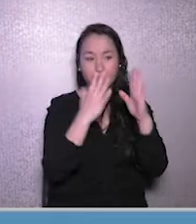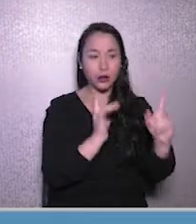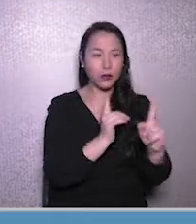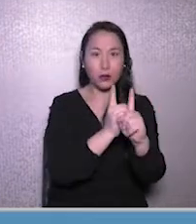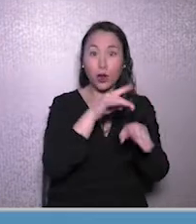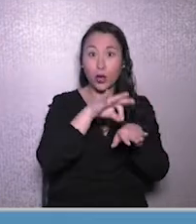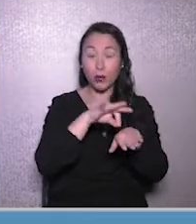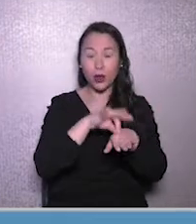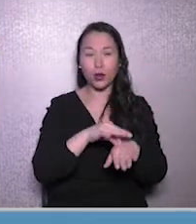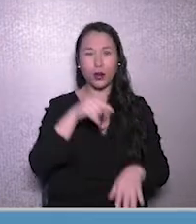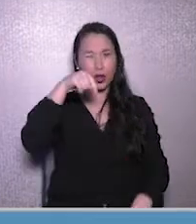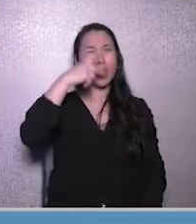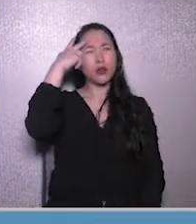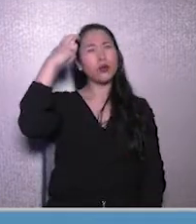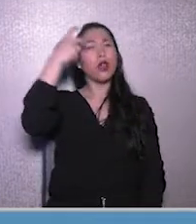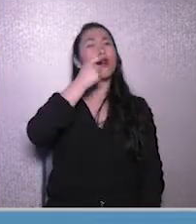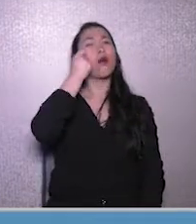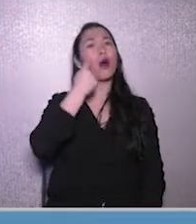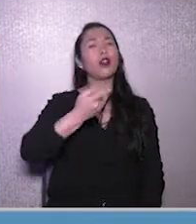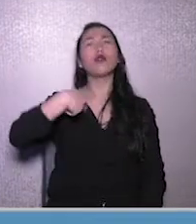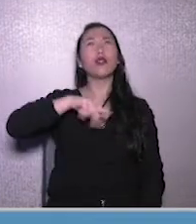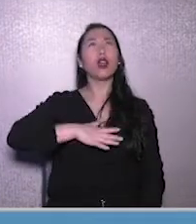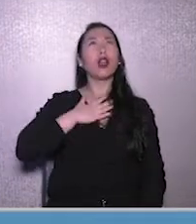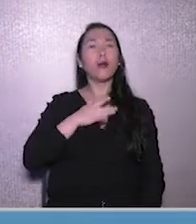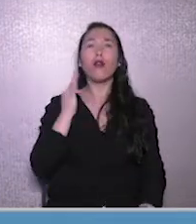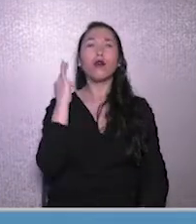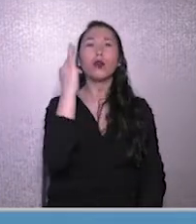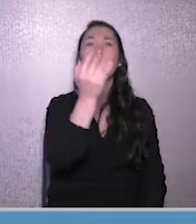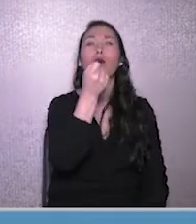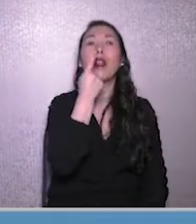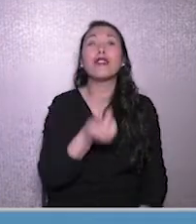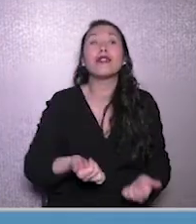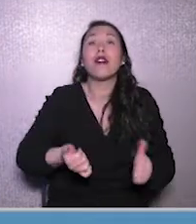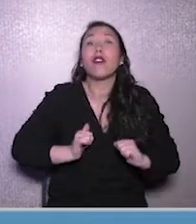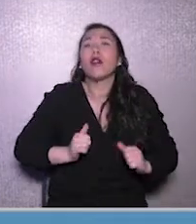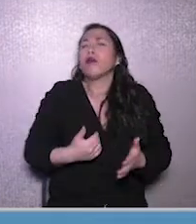¿Cuál es nuestro sueño? ¿A qué tenemos que aspirar? ¿Dónde está el desafío?